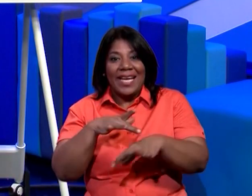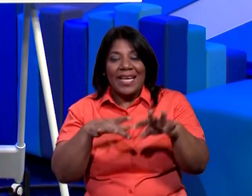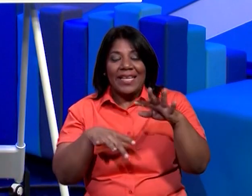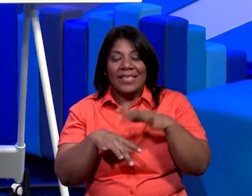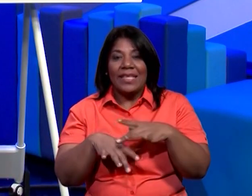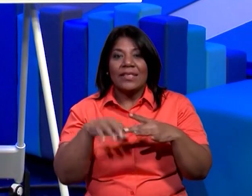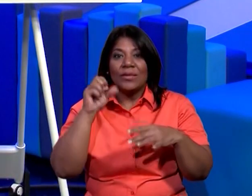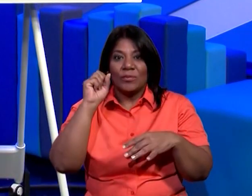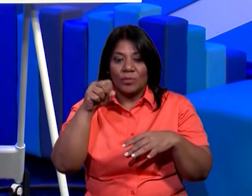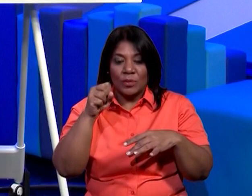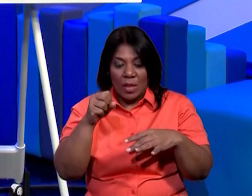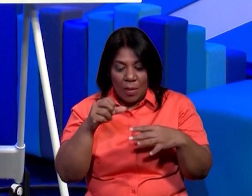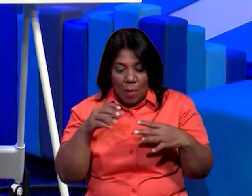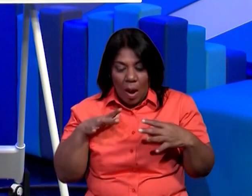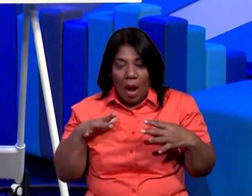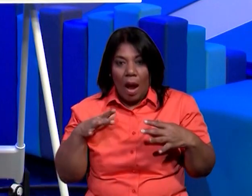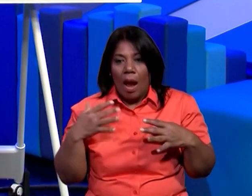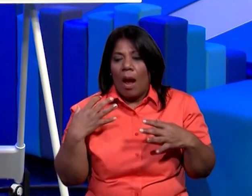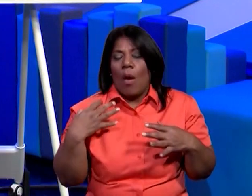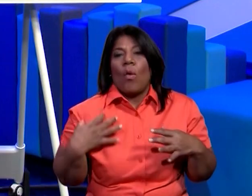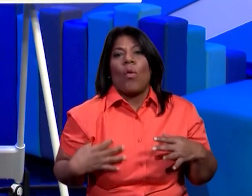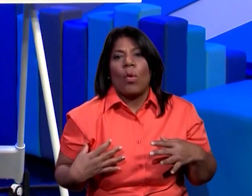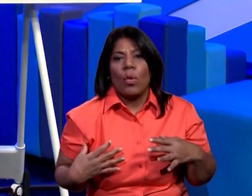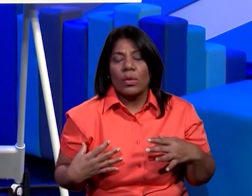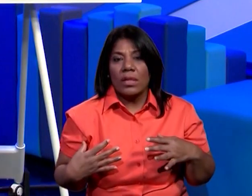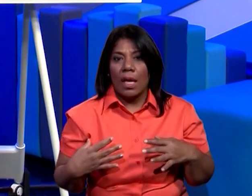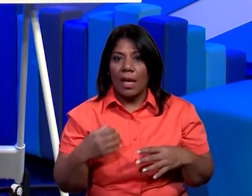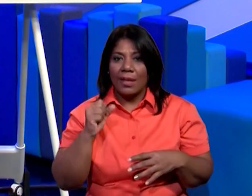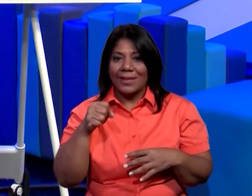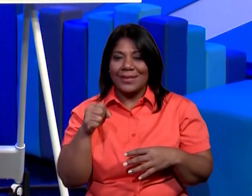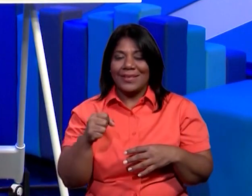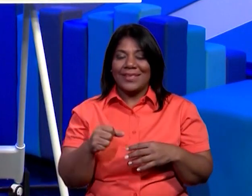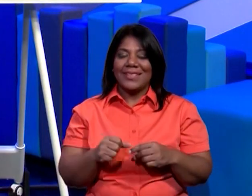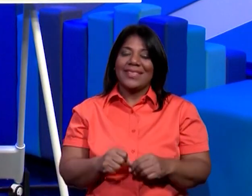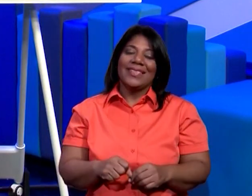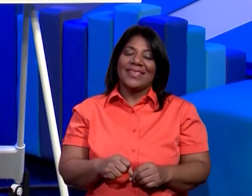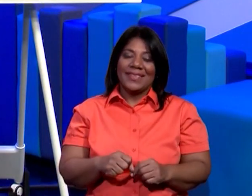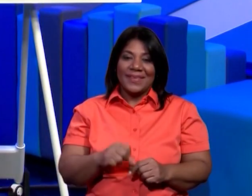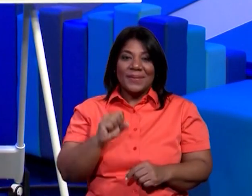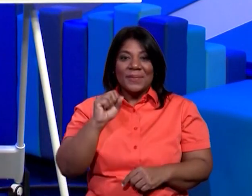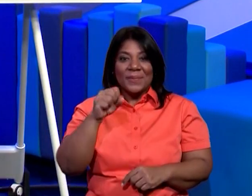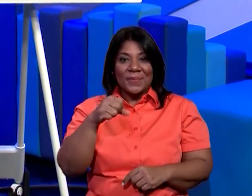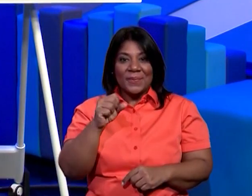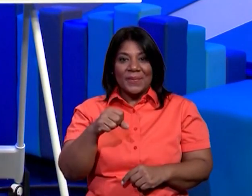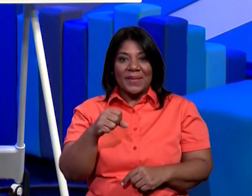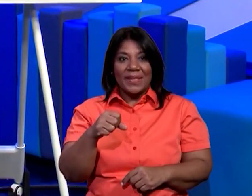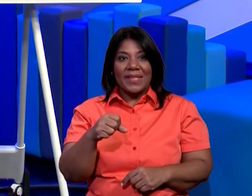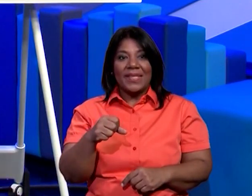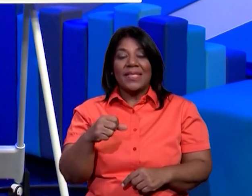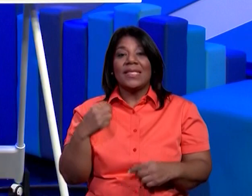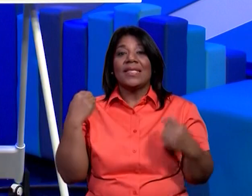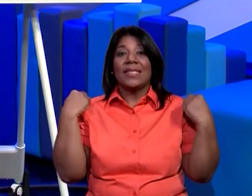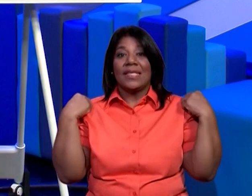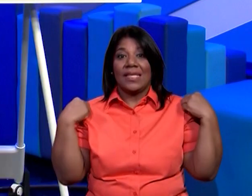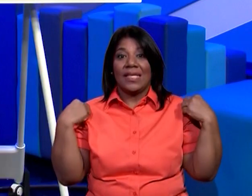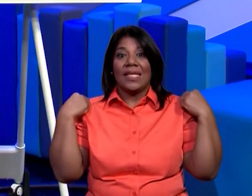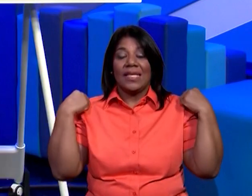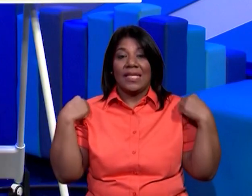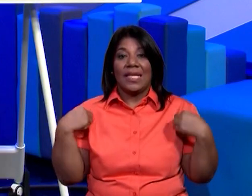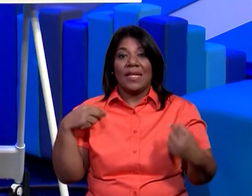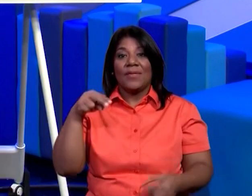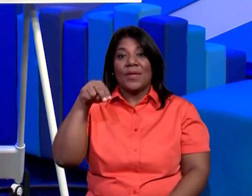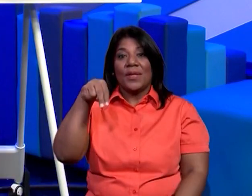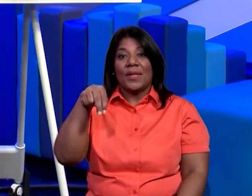percibir cuando nuestra mano toca algo o si algo rosa mi hombro verdad porque aquí tenemos nervios tenemos